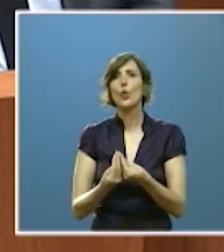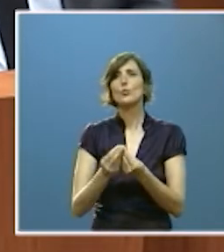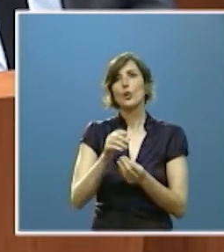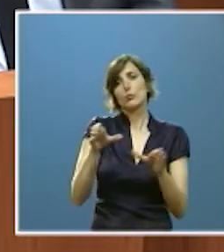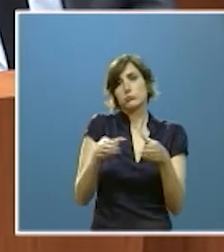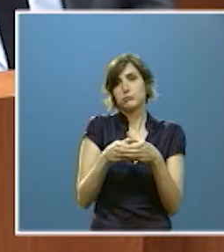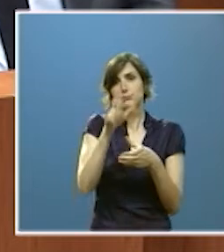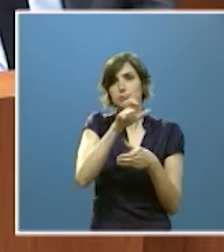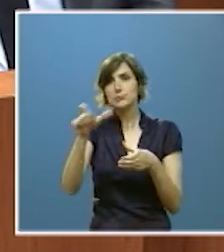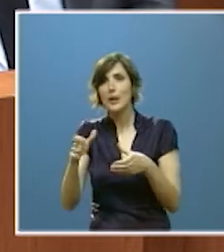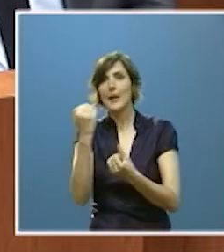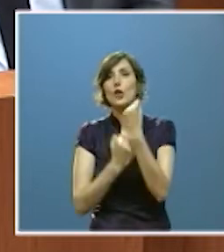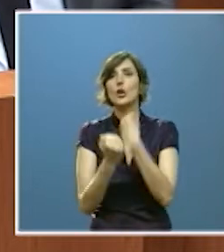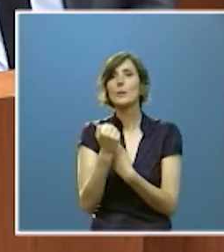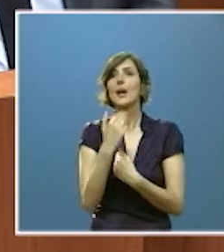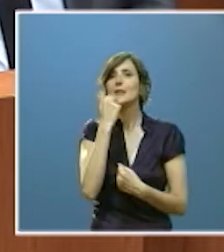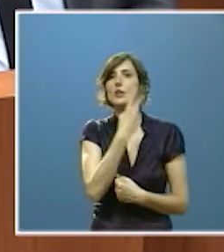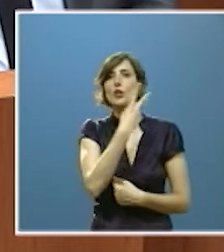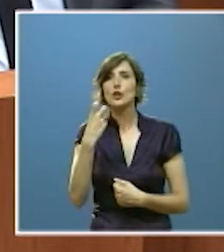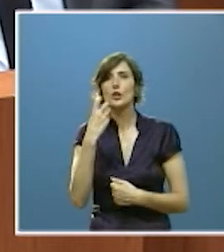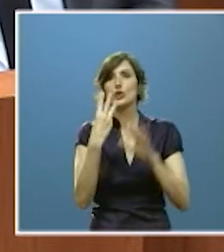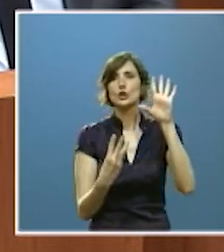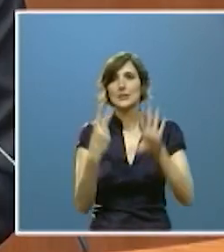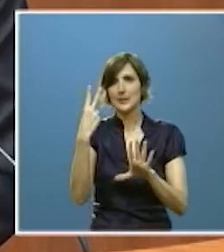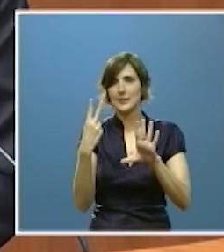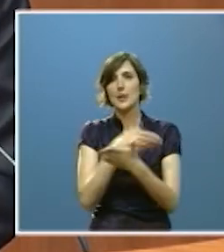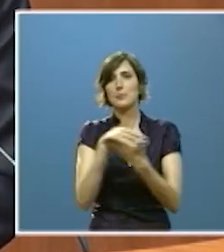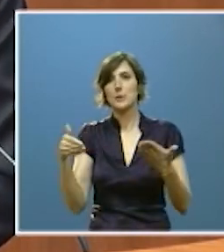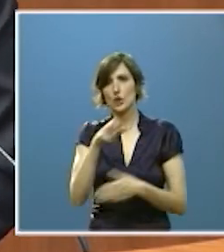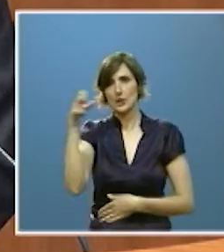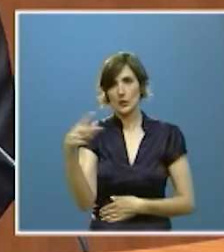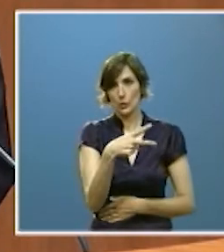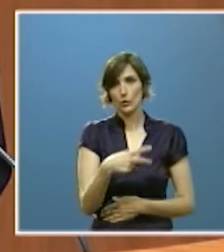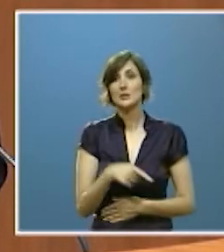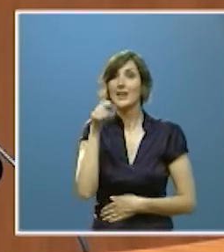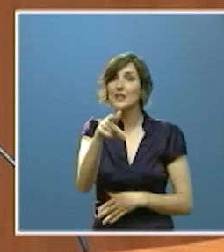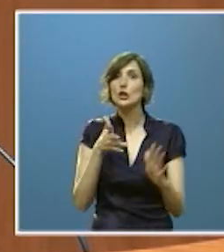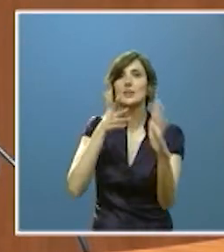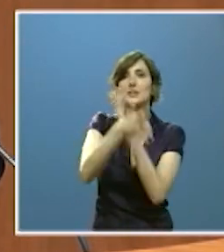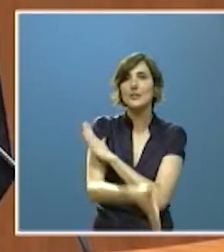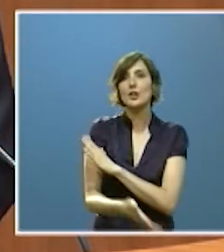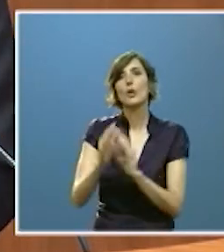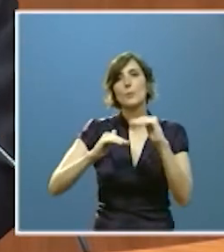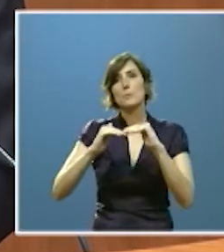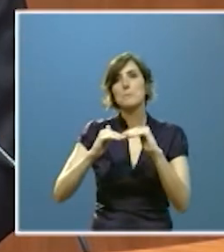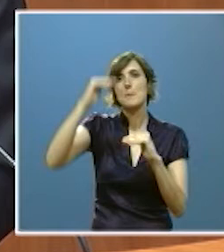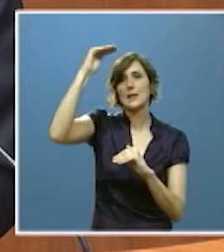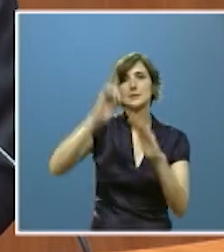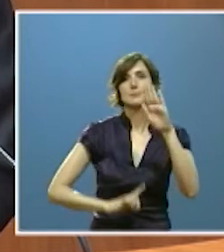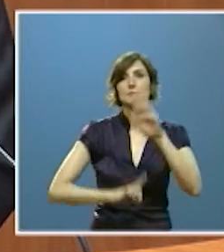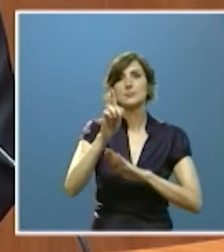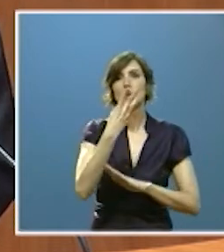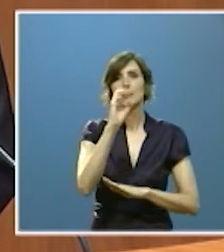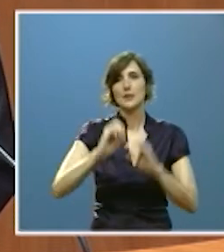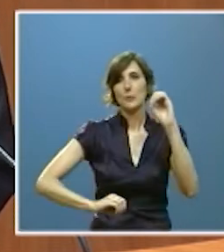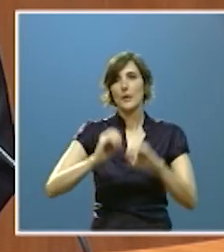locales va a alcanzar casi 287 millones de euros lo que va a suponer un crecimiento del 30% desde el